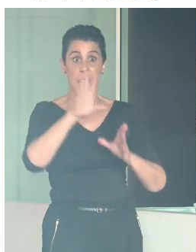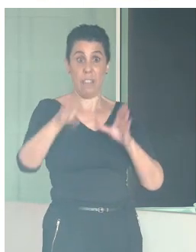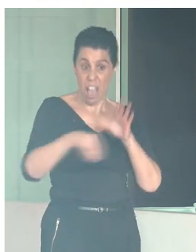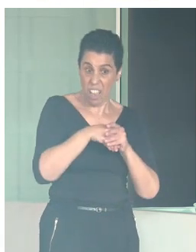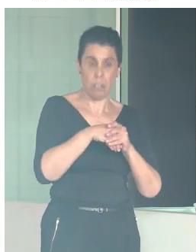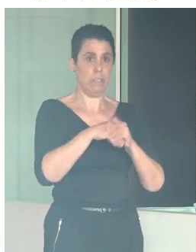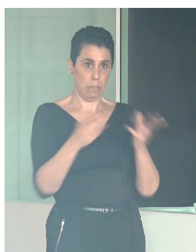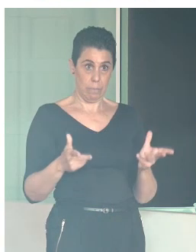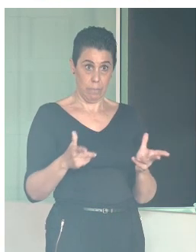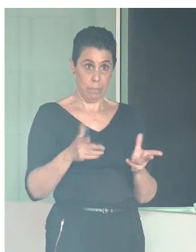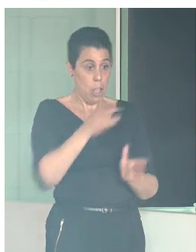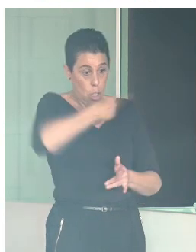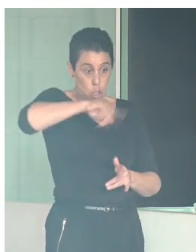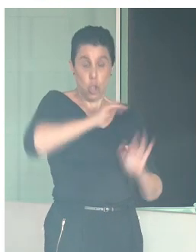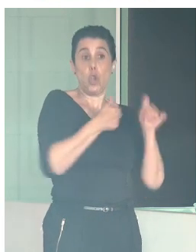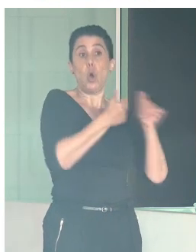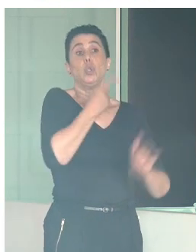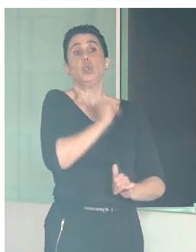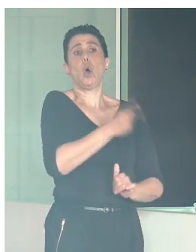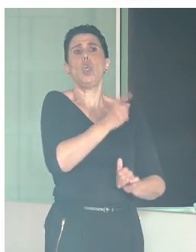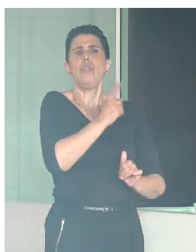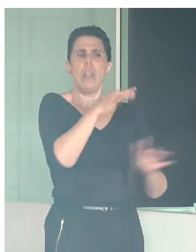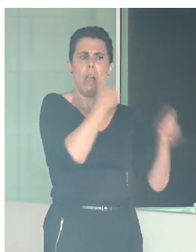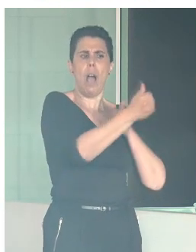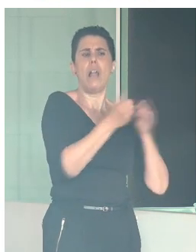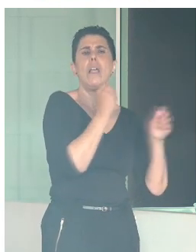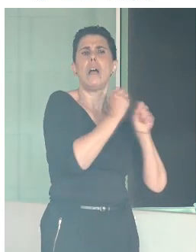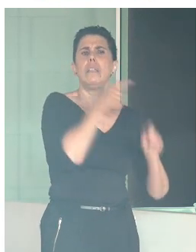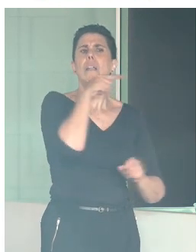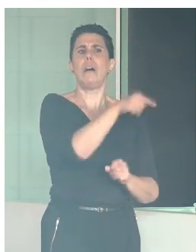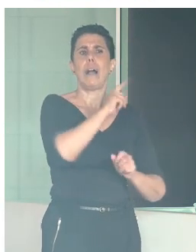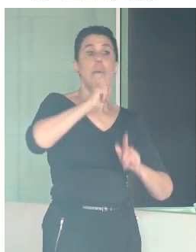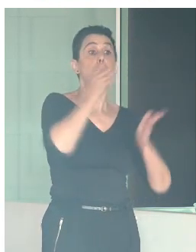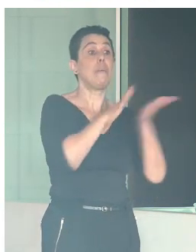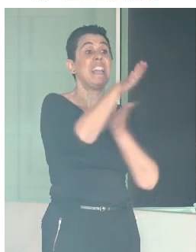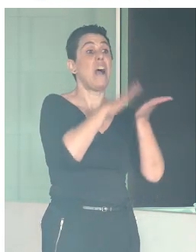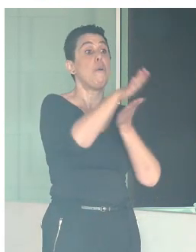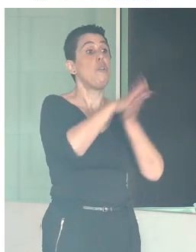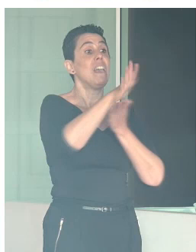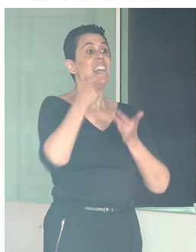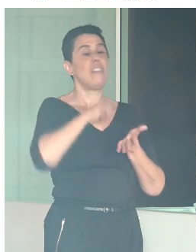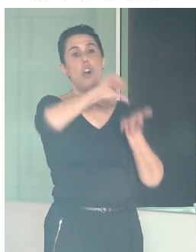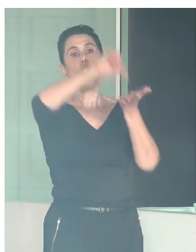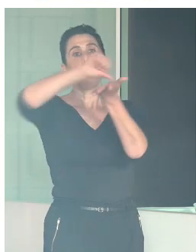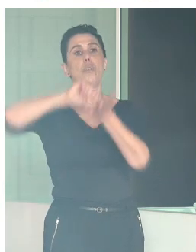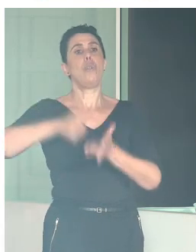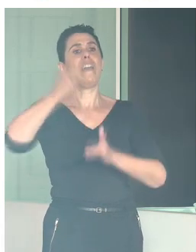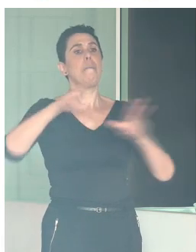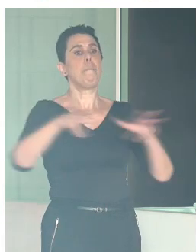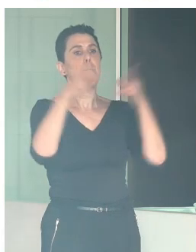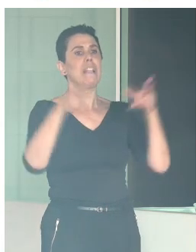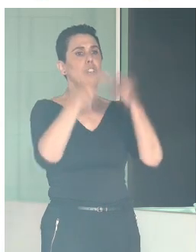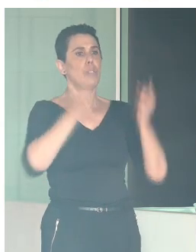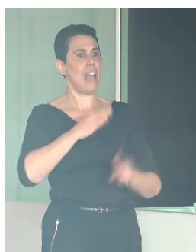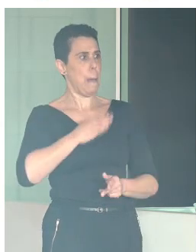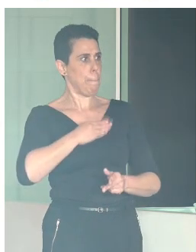subdirección, estamos trabajando con una primera publicación que hicimos, que se llamaba Ciudades más sociales, patrimonio más social, que